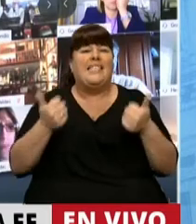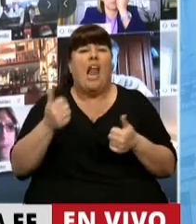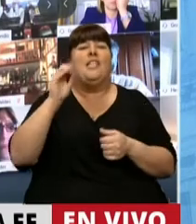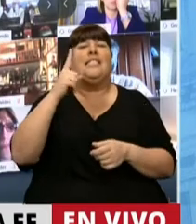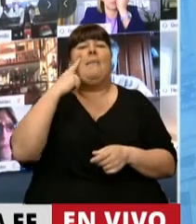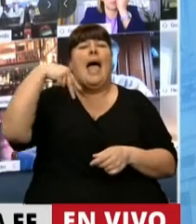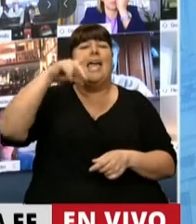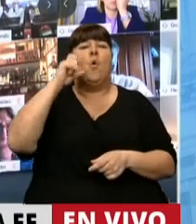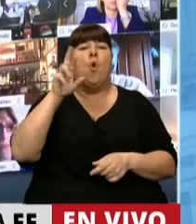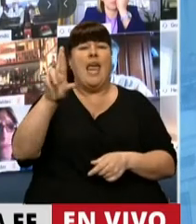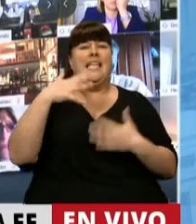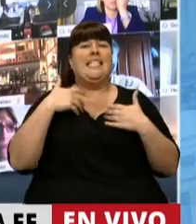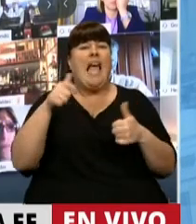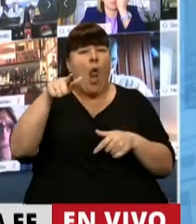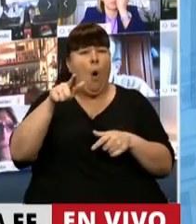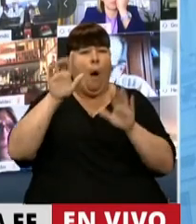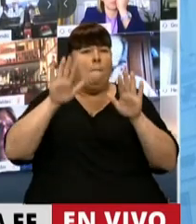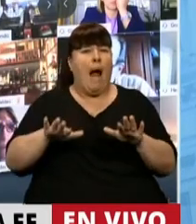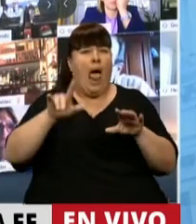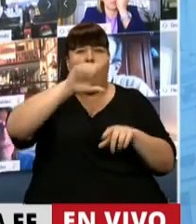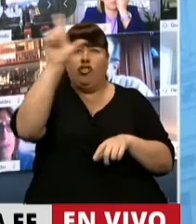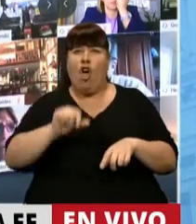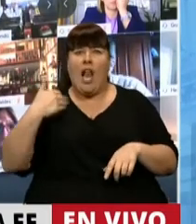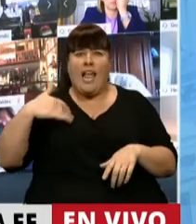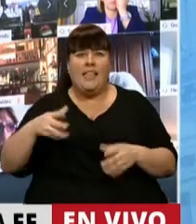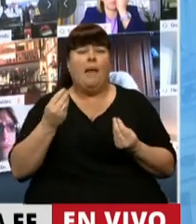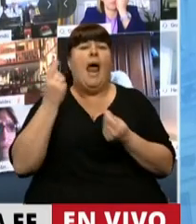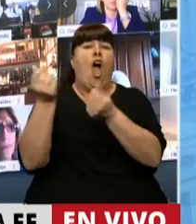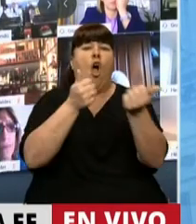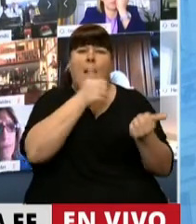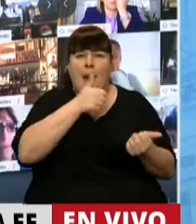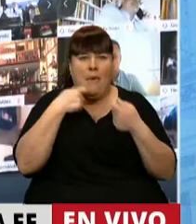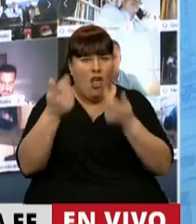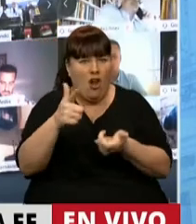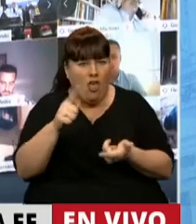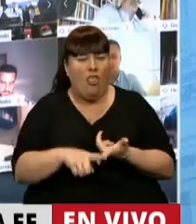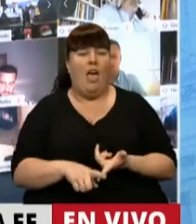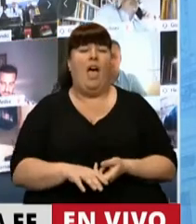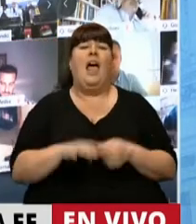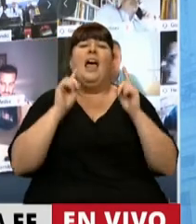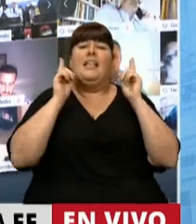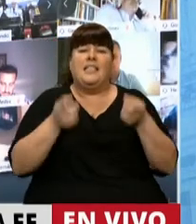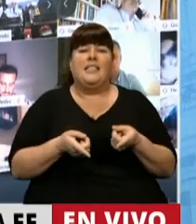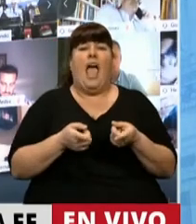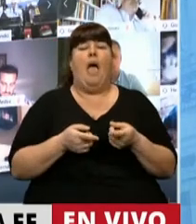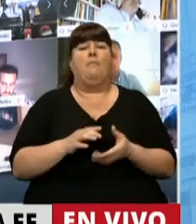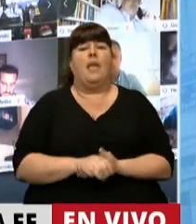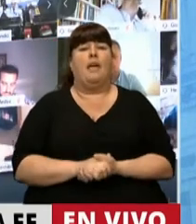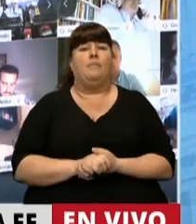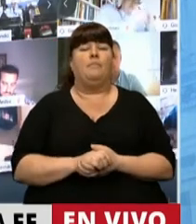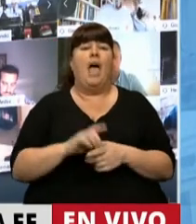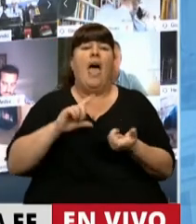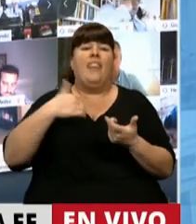incluir salud que está paralizado a nivel país, que tiene que ver con la compra de medicamentos, y que también se emplee